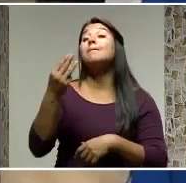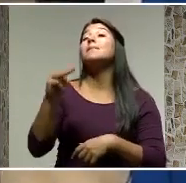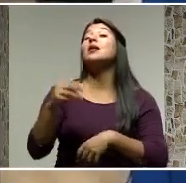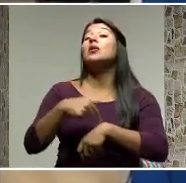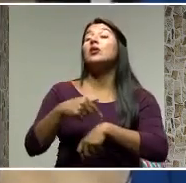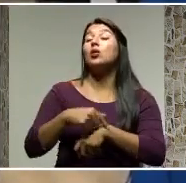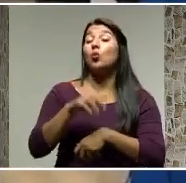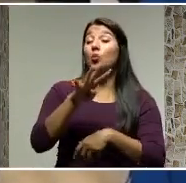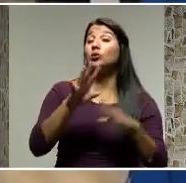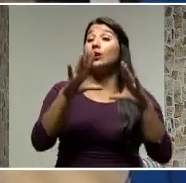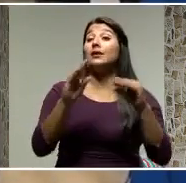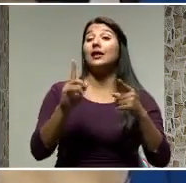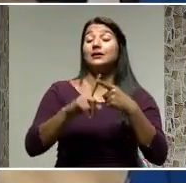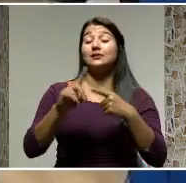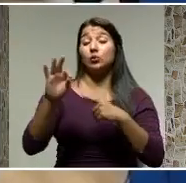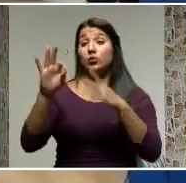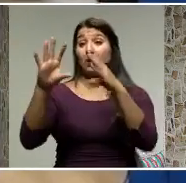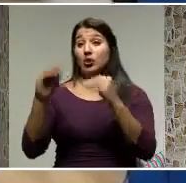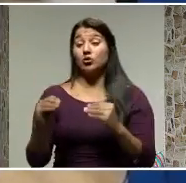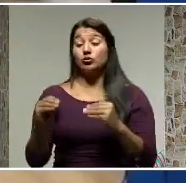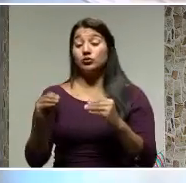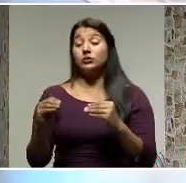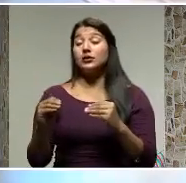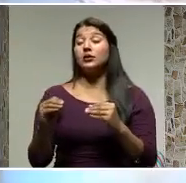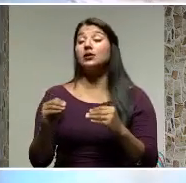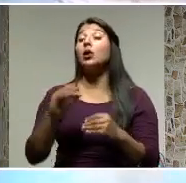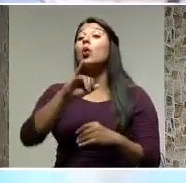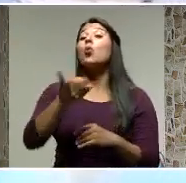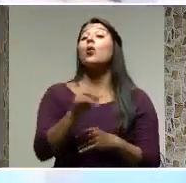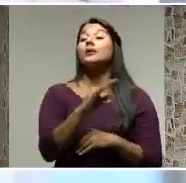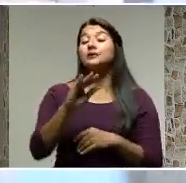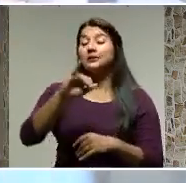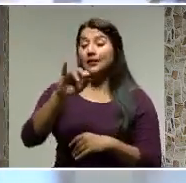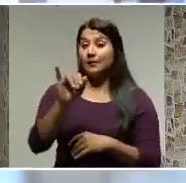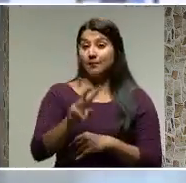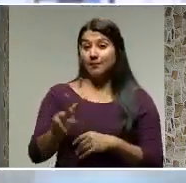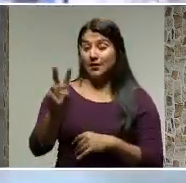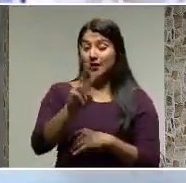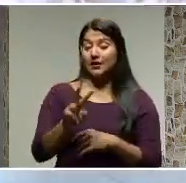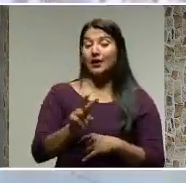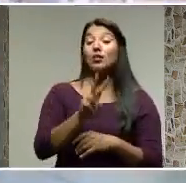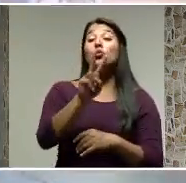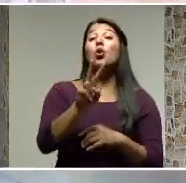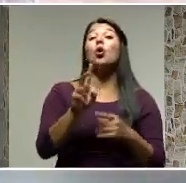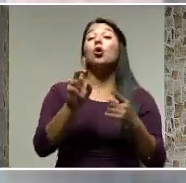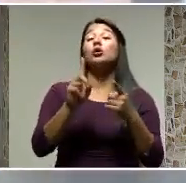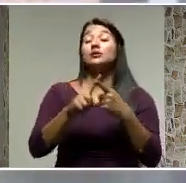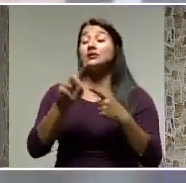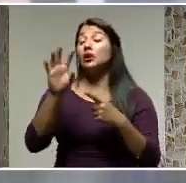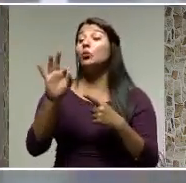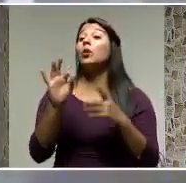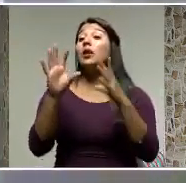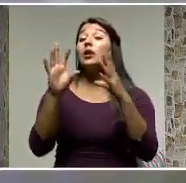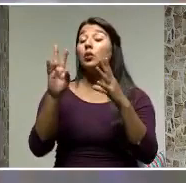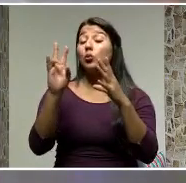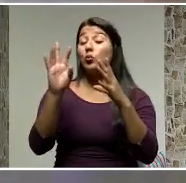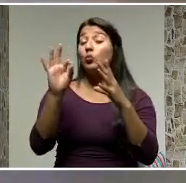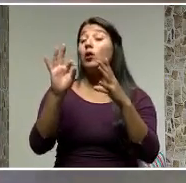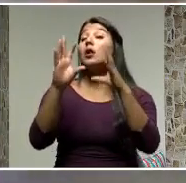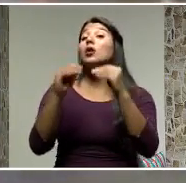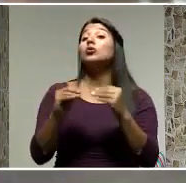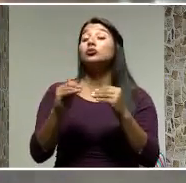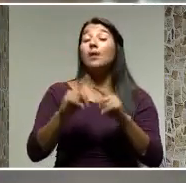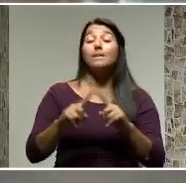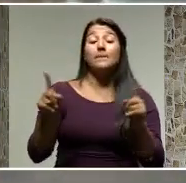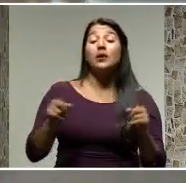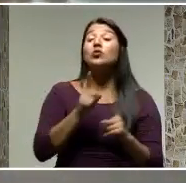de 4 de la tarde a 9 de la noche, jueves y viernes de 2 a 9 de la noche, mientras que el sábado de 10 de